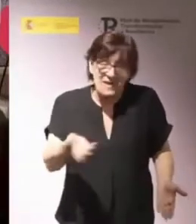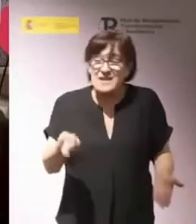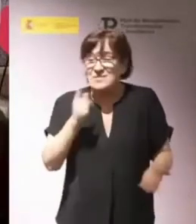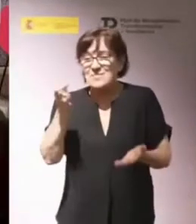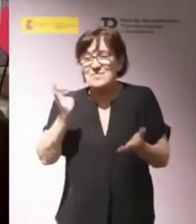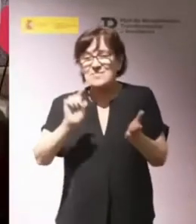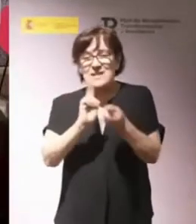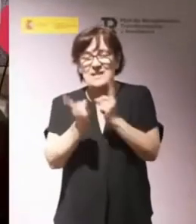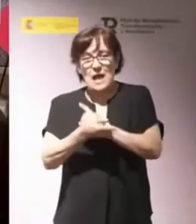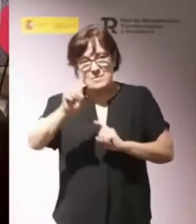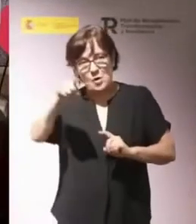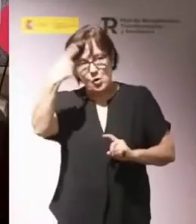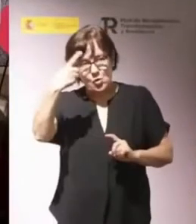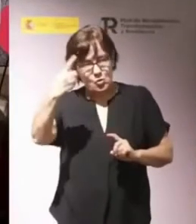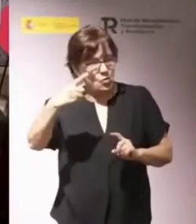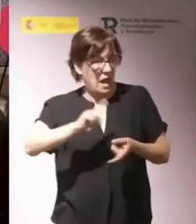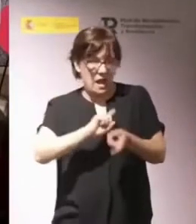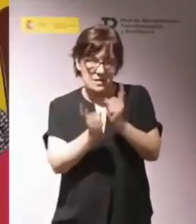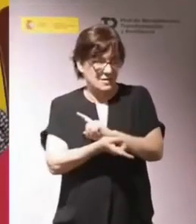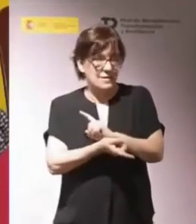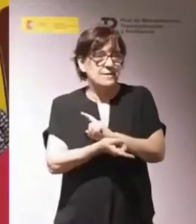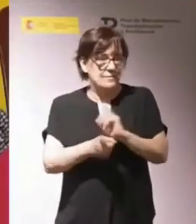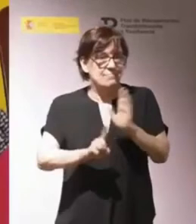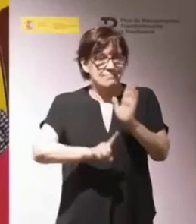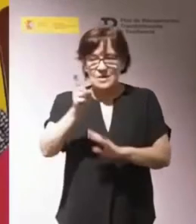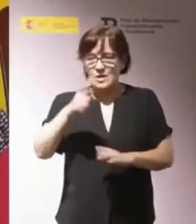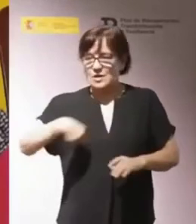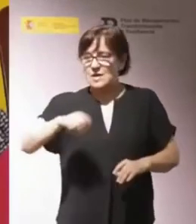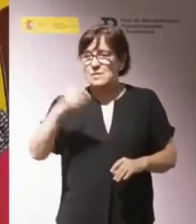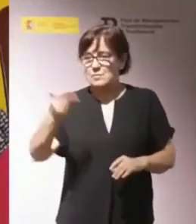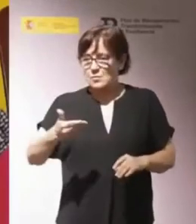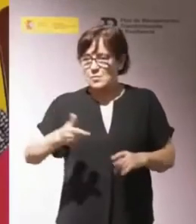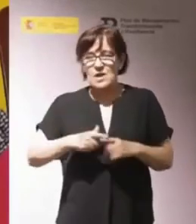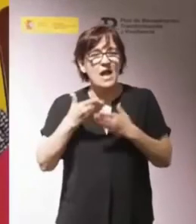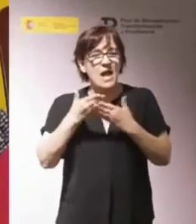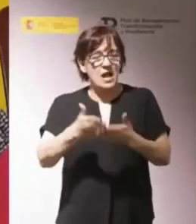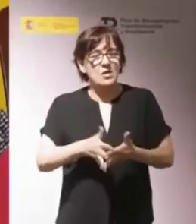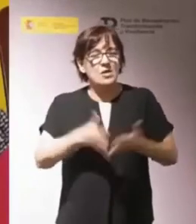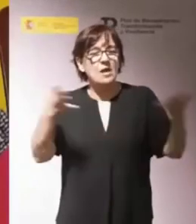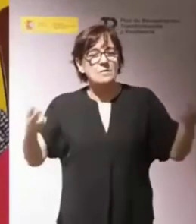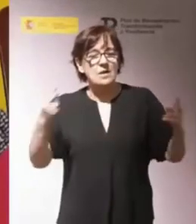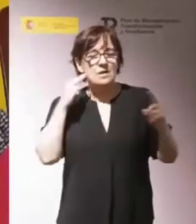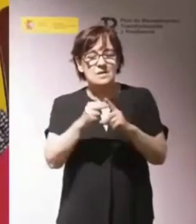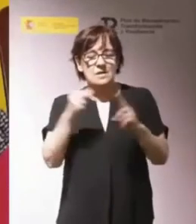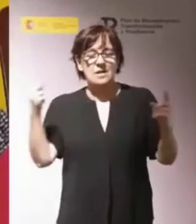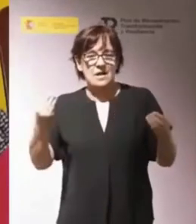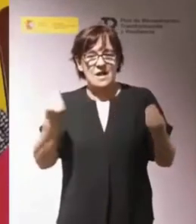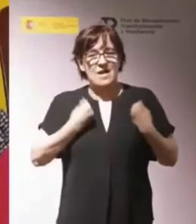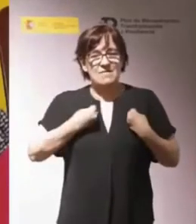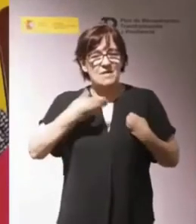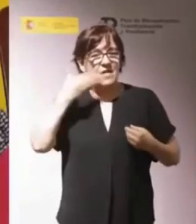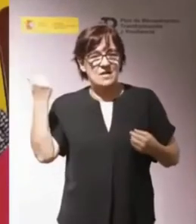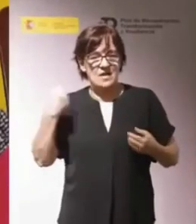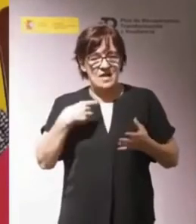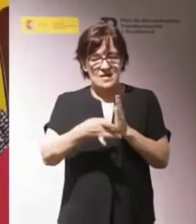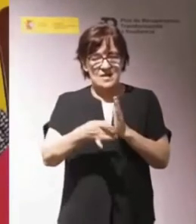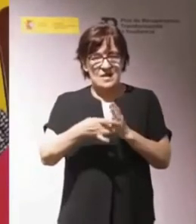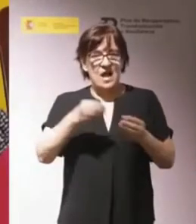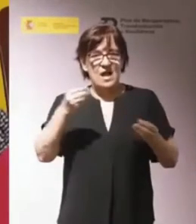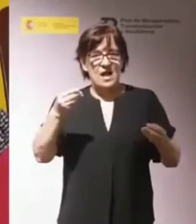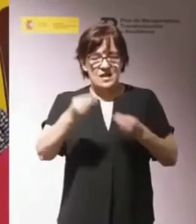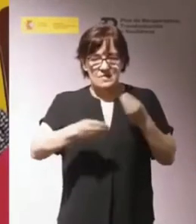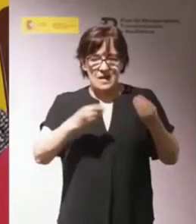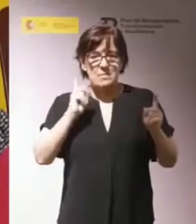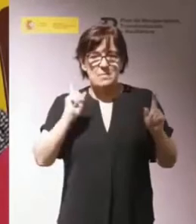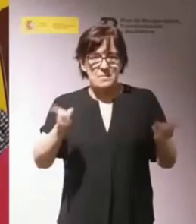Desarrollar un cambio cultural creo que es muy importante y para eso estamos todos aquí, que ayude a ampliar las expectativas de vida digna y de calidad. Acciones